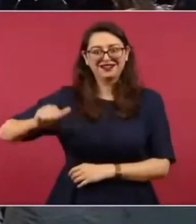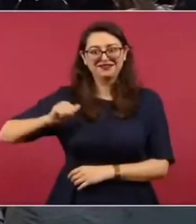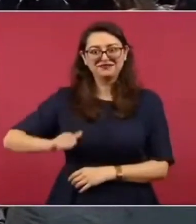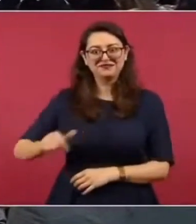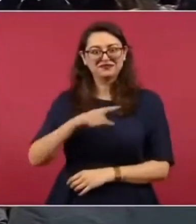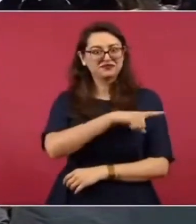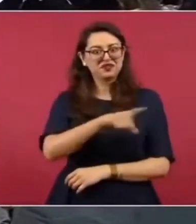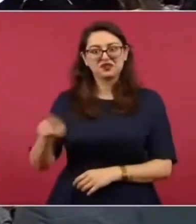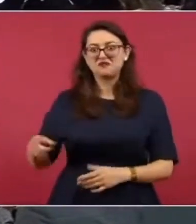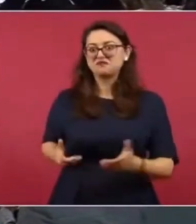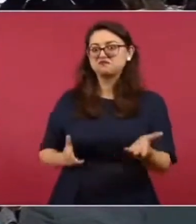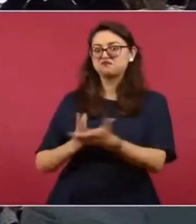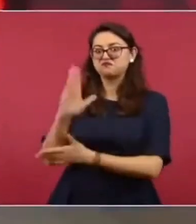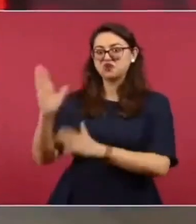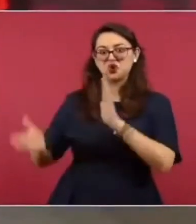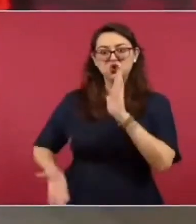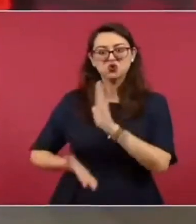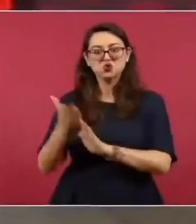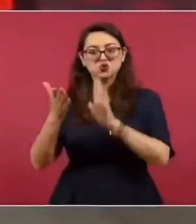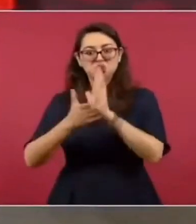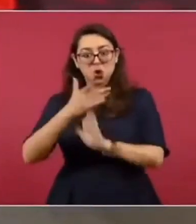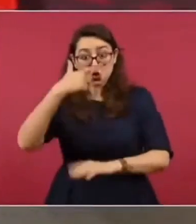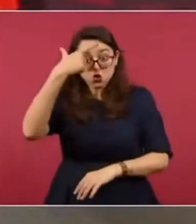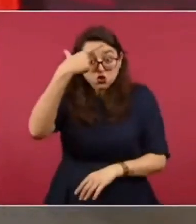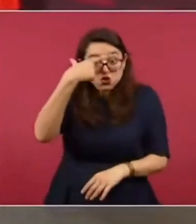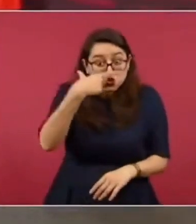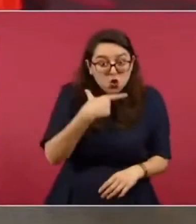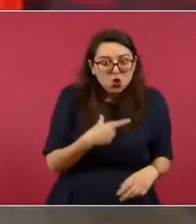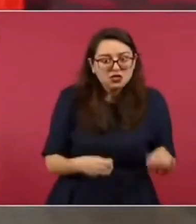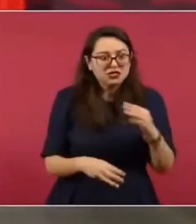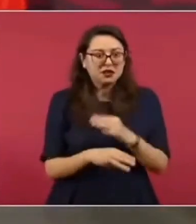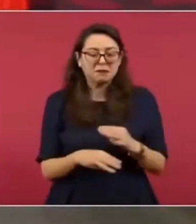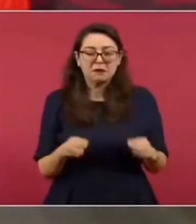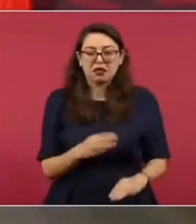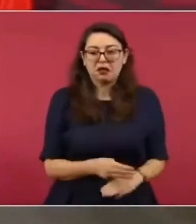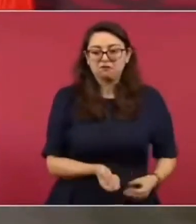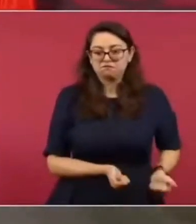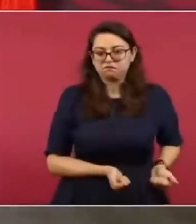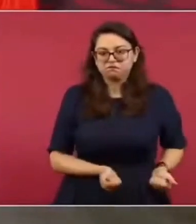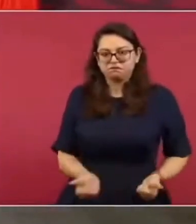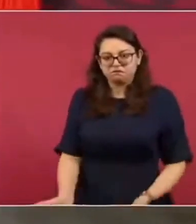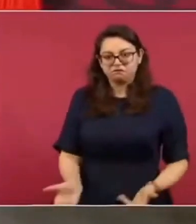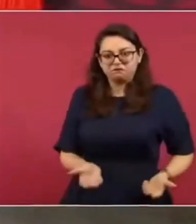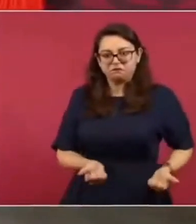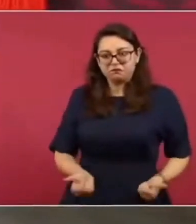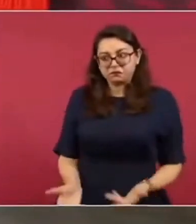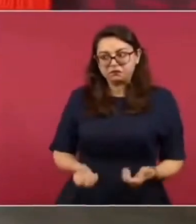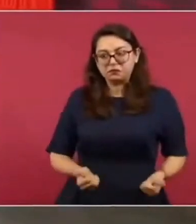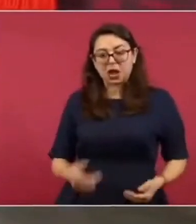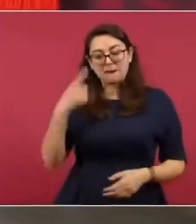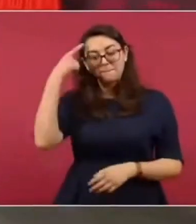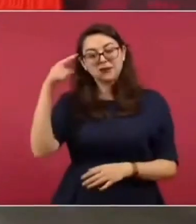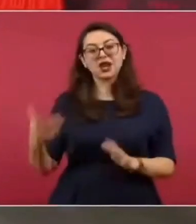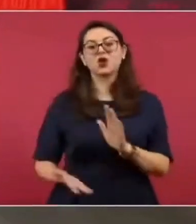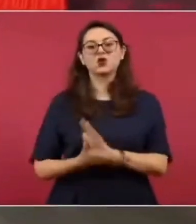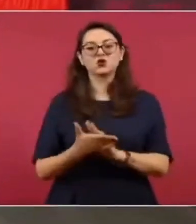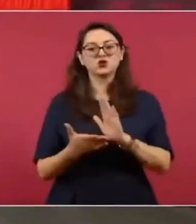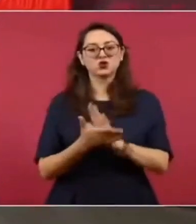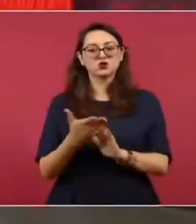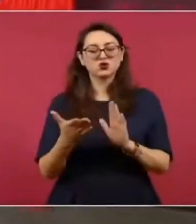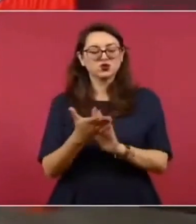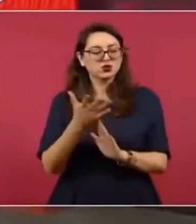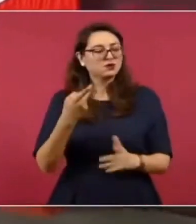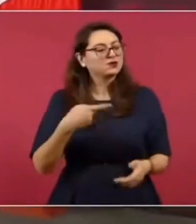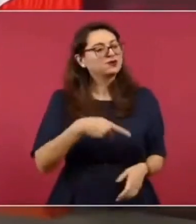y por las noches metiendo material, aún existiendo